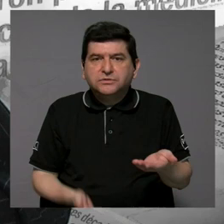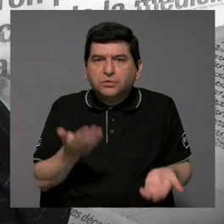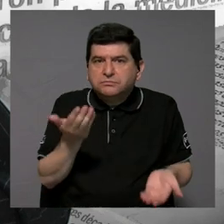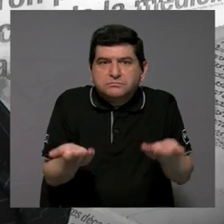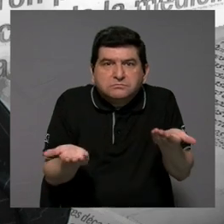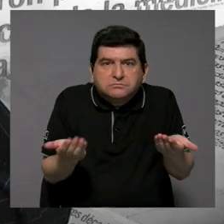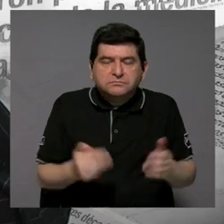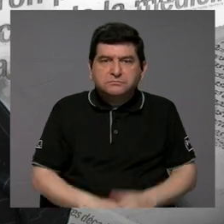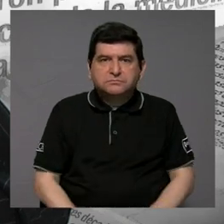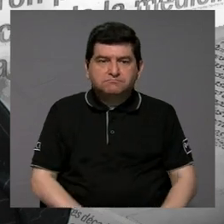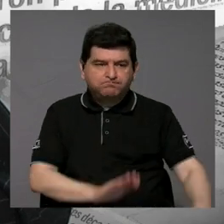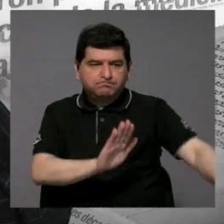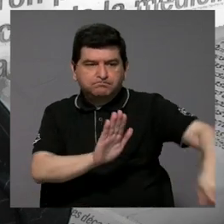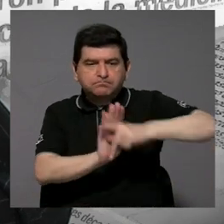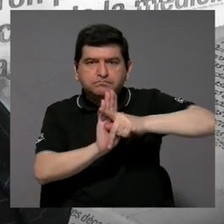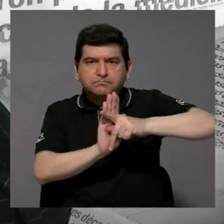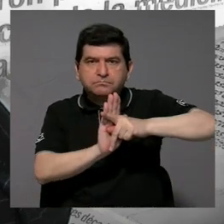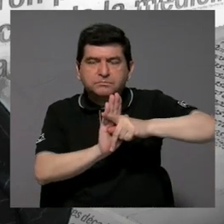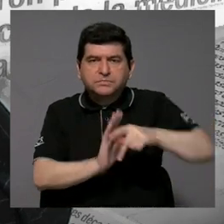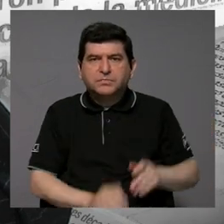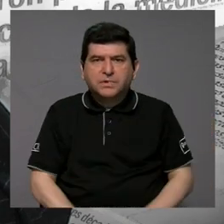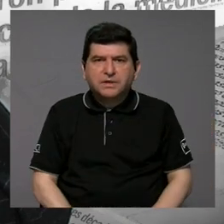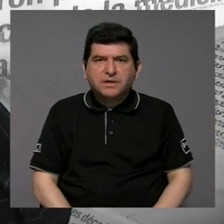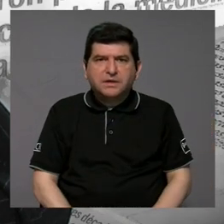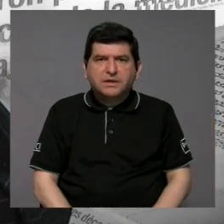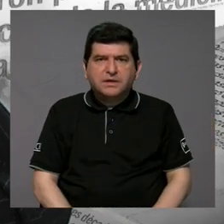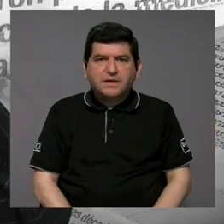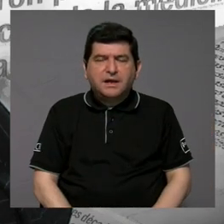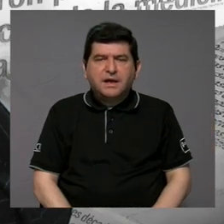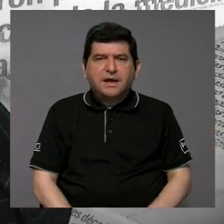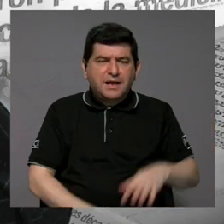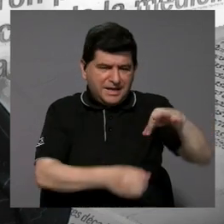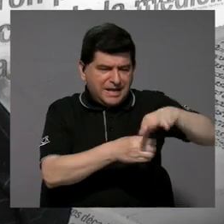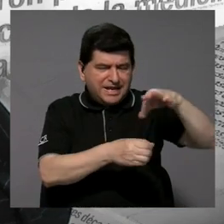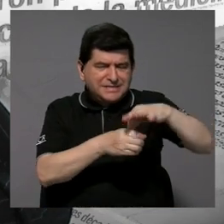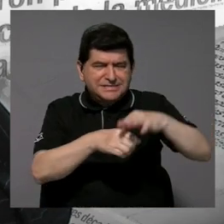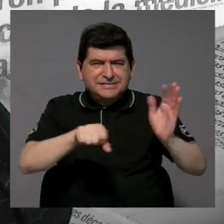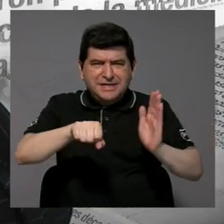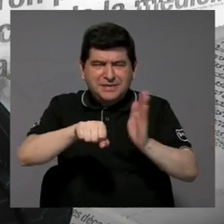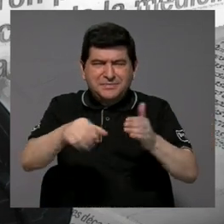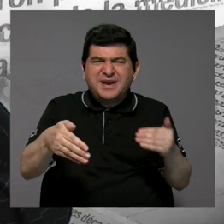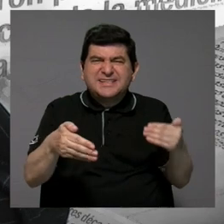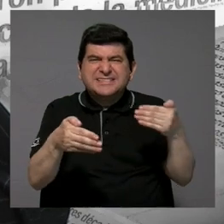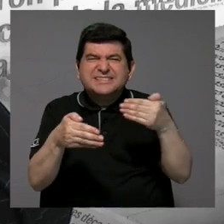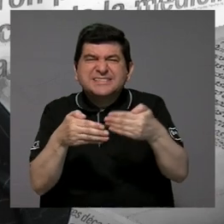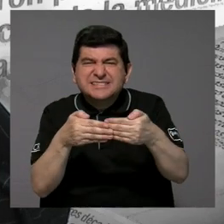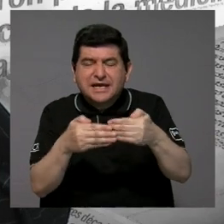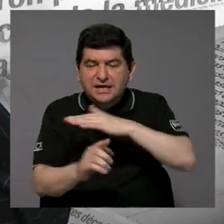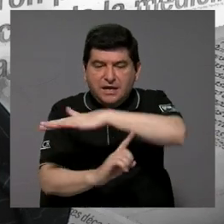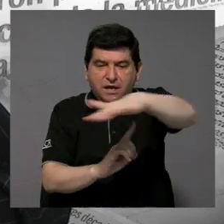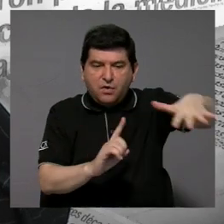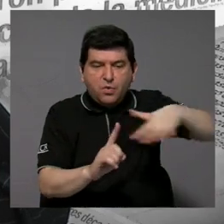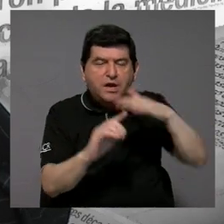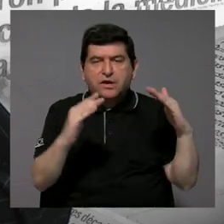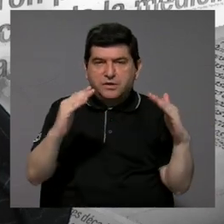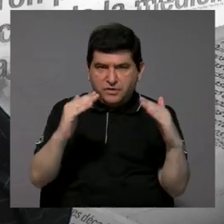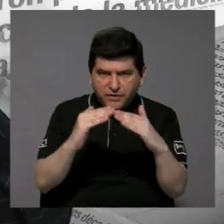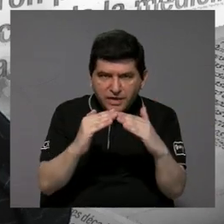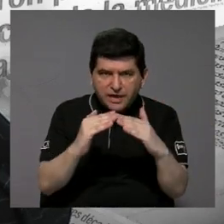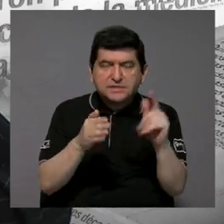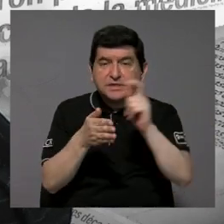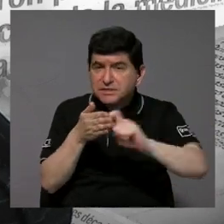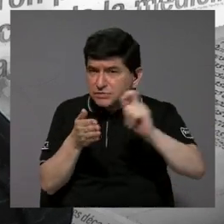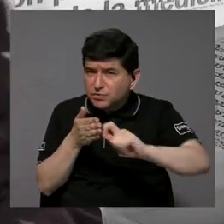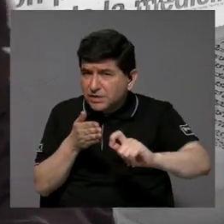que prohíba la cantidad de piña sembrada cerca de, en los alrededores de las viviendas, de las